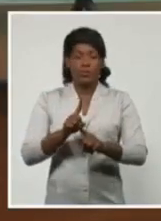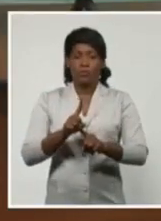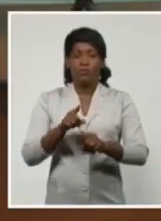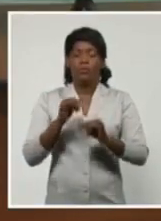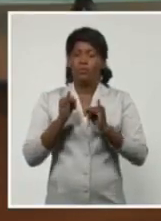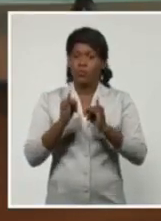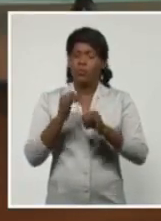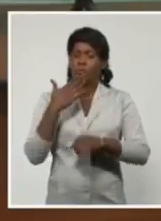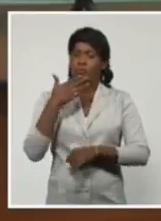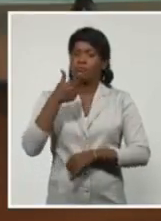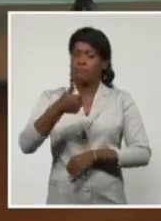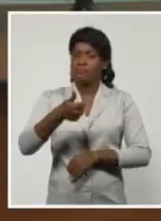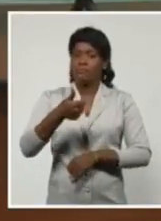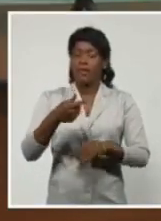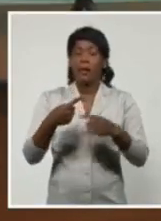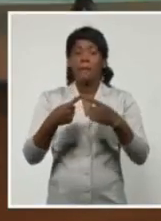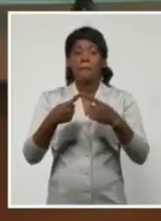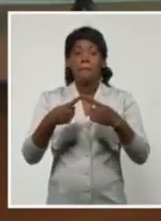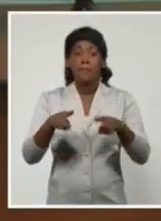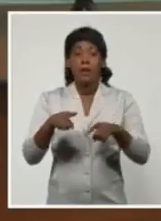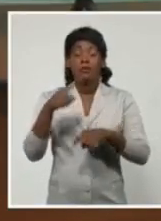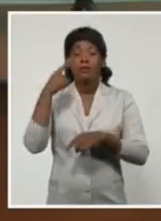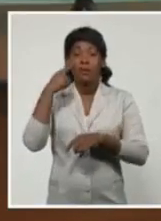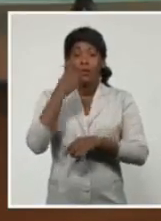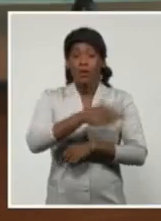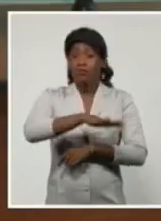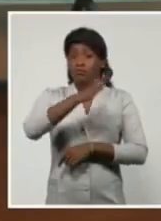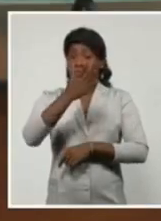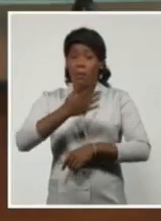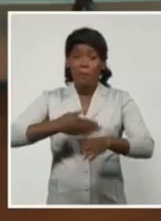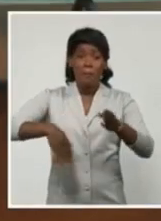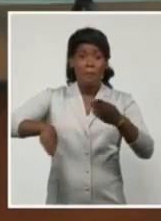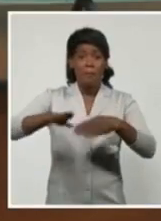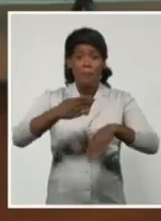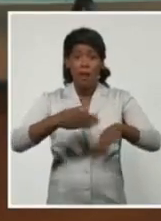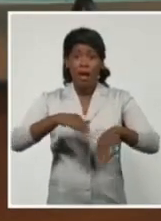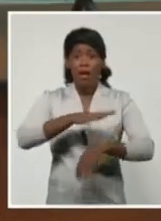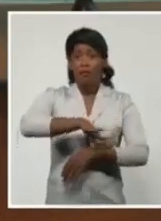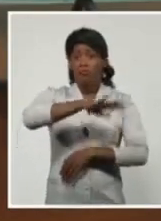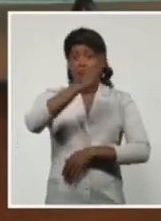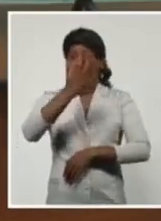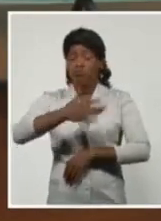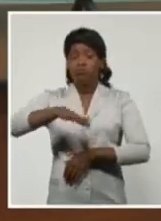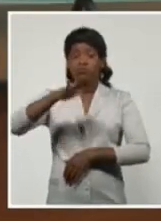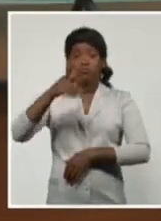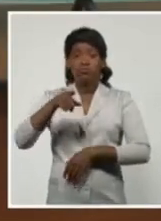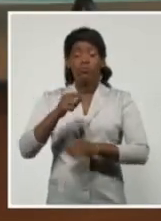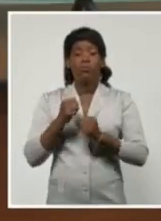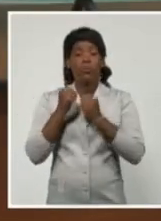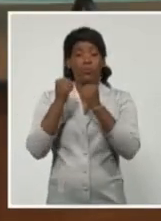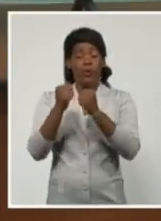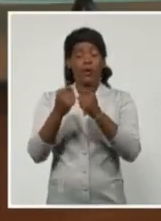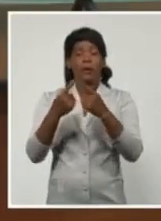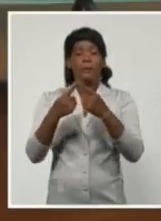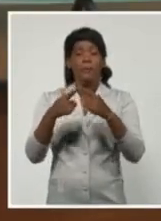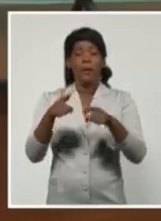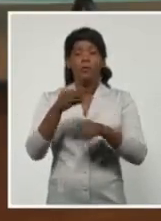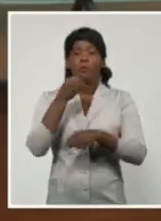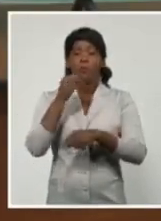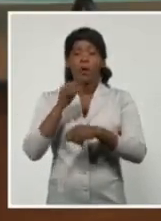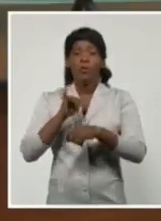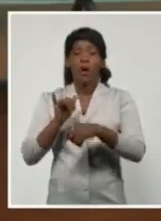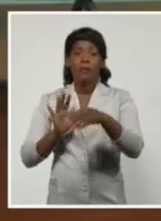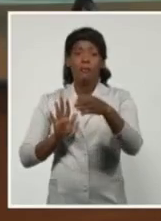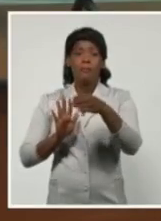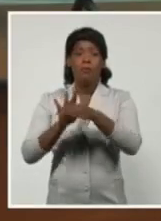tener porque, aunque va a tener fuertes marejadas, y esas fuertes marejadas puede hacer que, digamos, salpicaduras